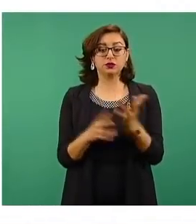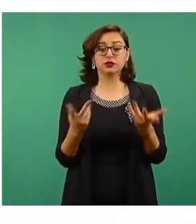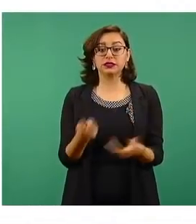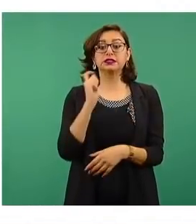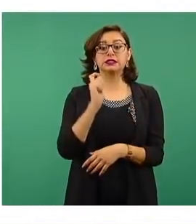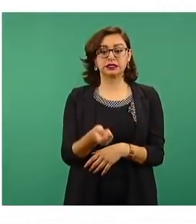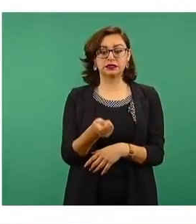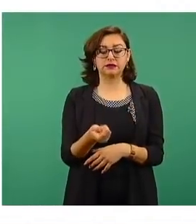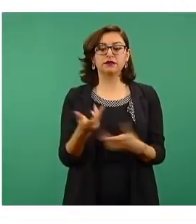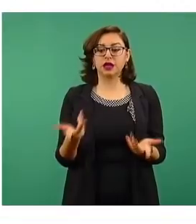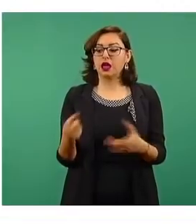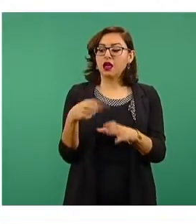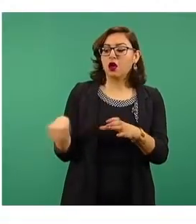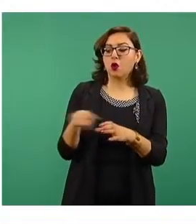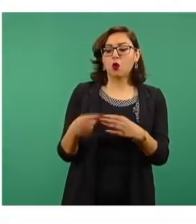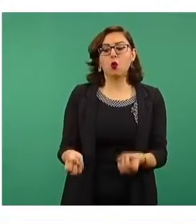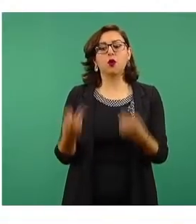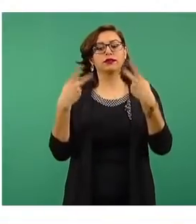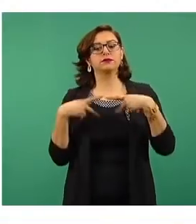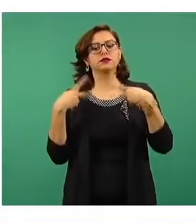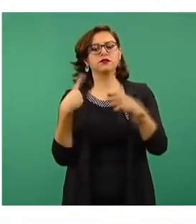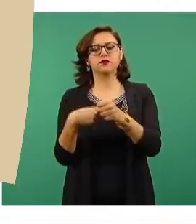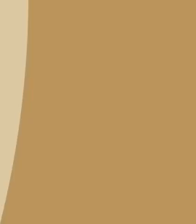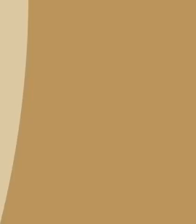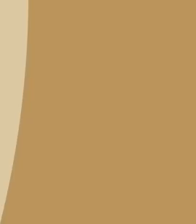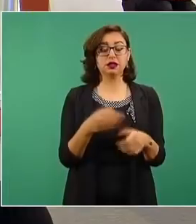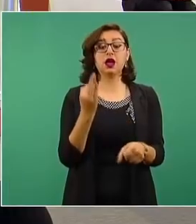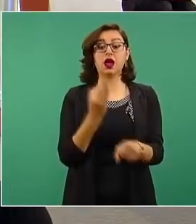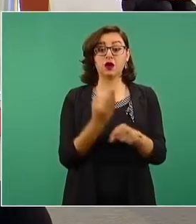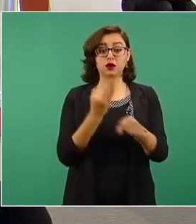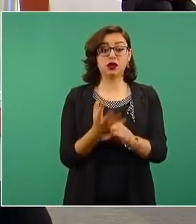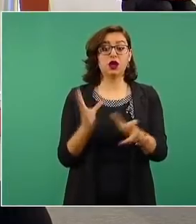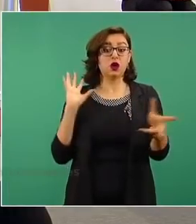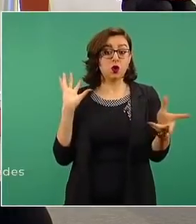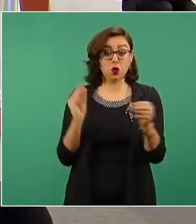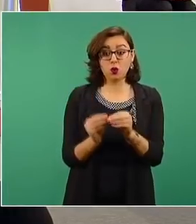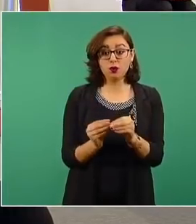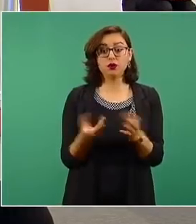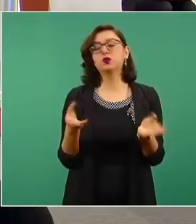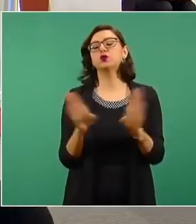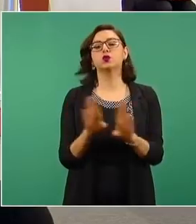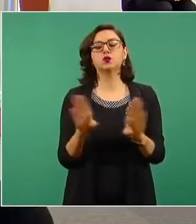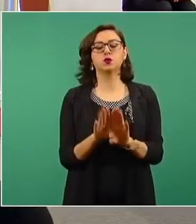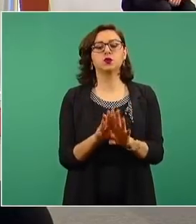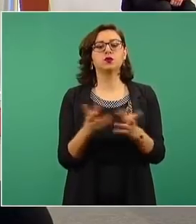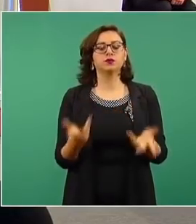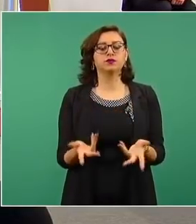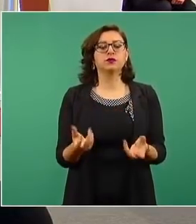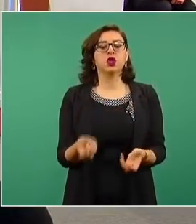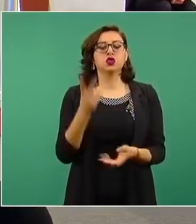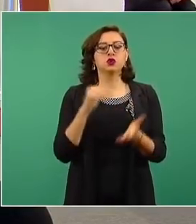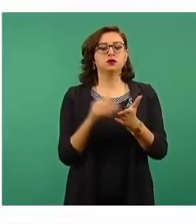estimados a 43 mil 511, que es el 2 por ciento. Llevamos un total de dos millones 849 mil